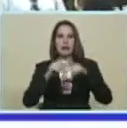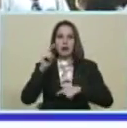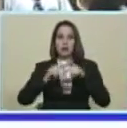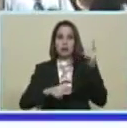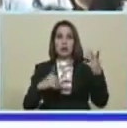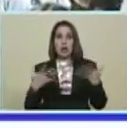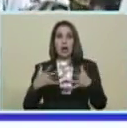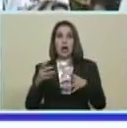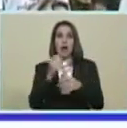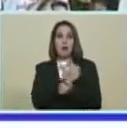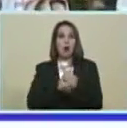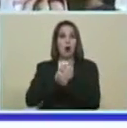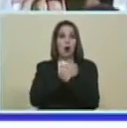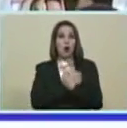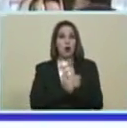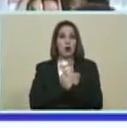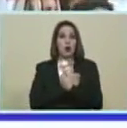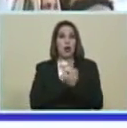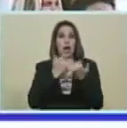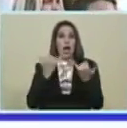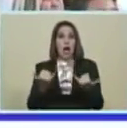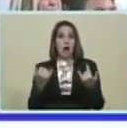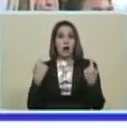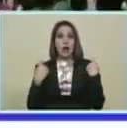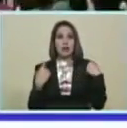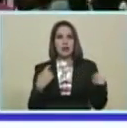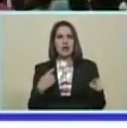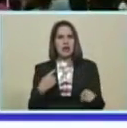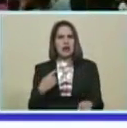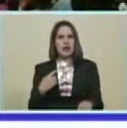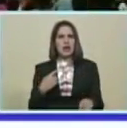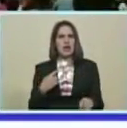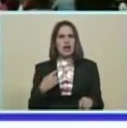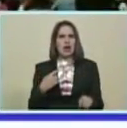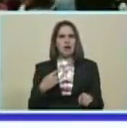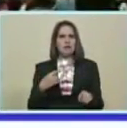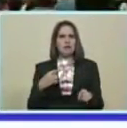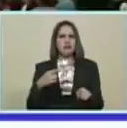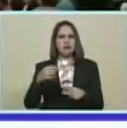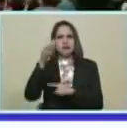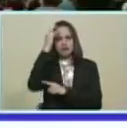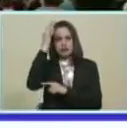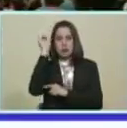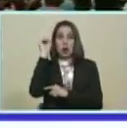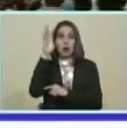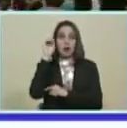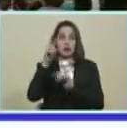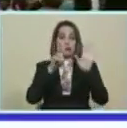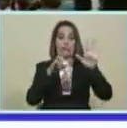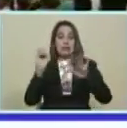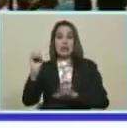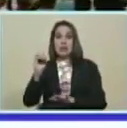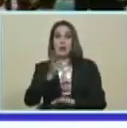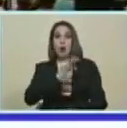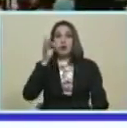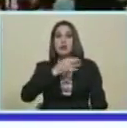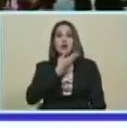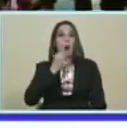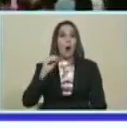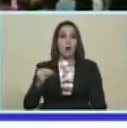La juventud Y ahora tiene Constituyente La juventud 70% De los constituyentes Son jóvenes